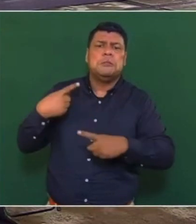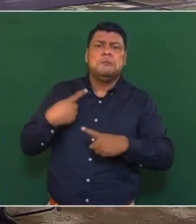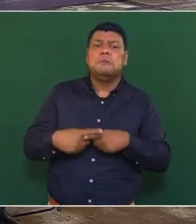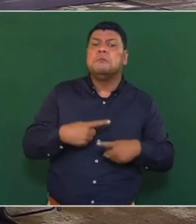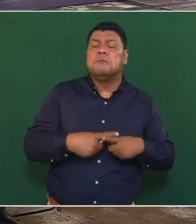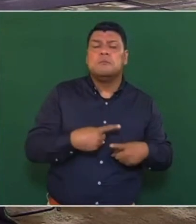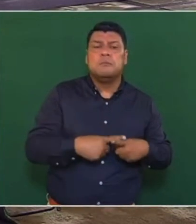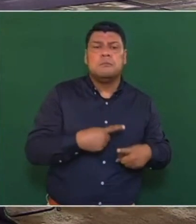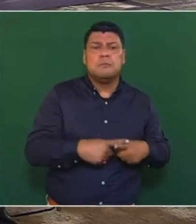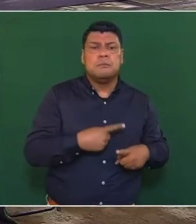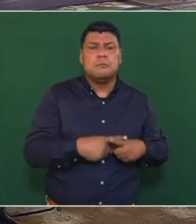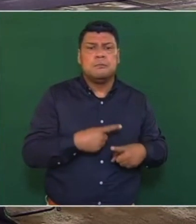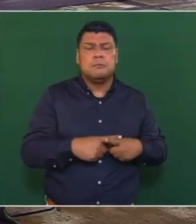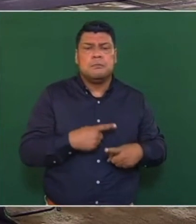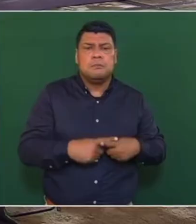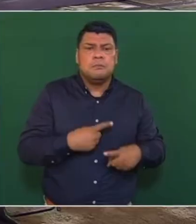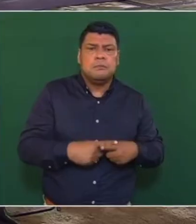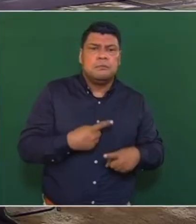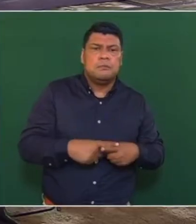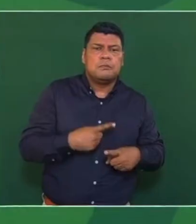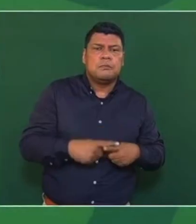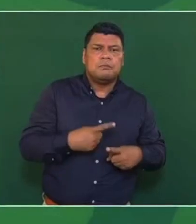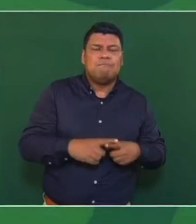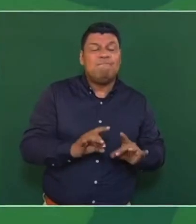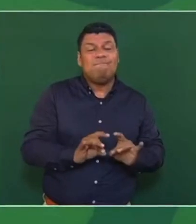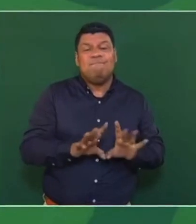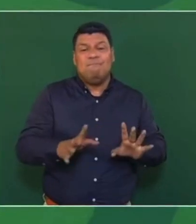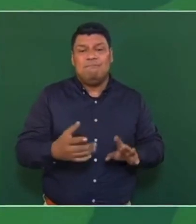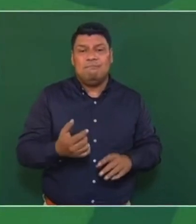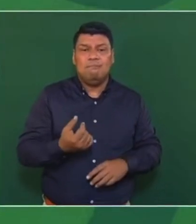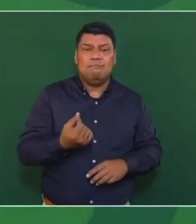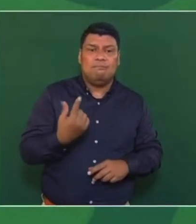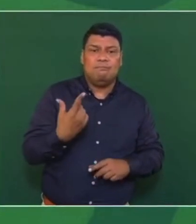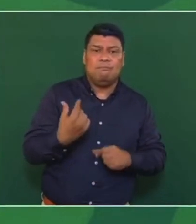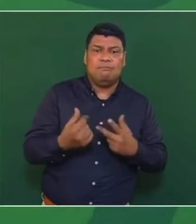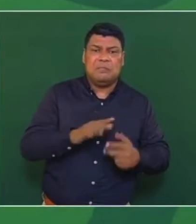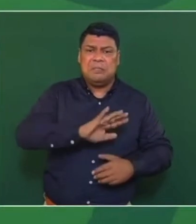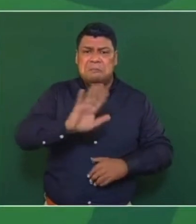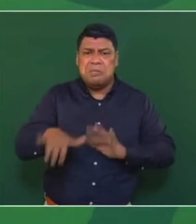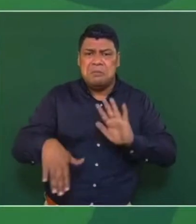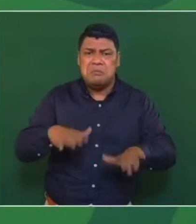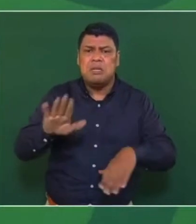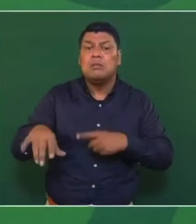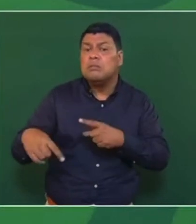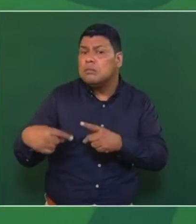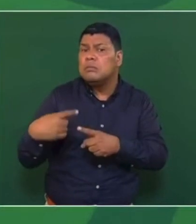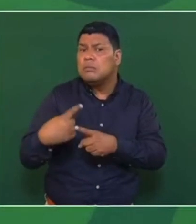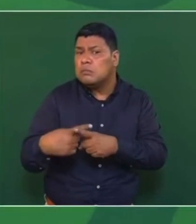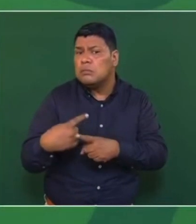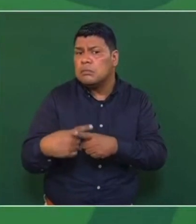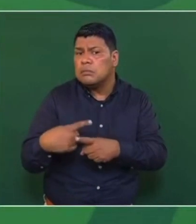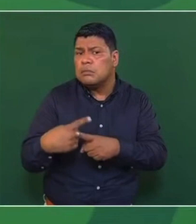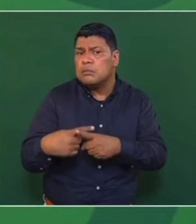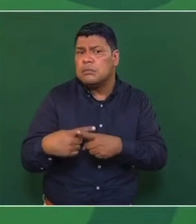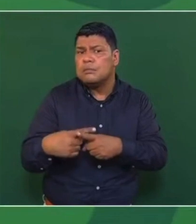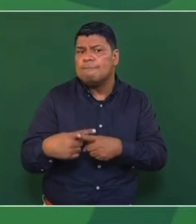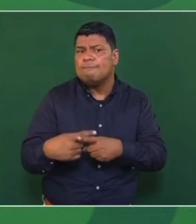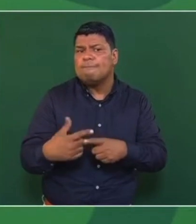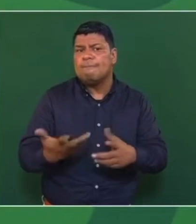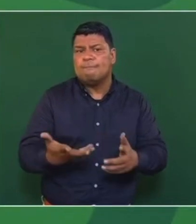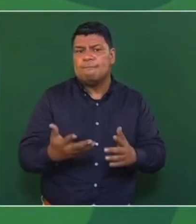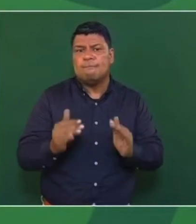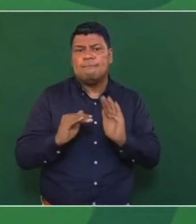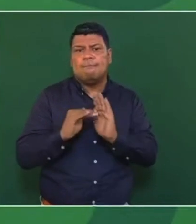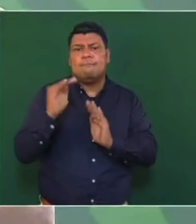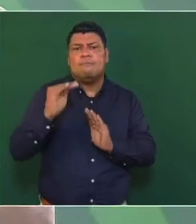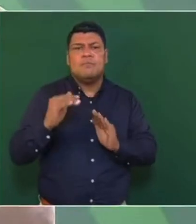tristemente perdiendo la vida, en un porcentaje